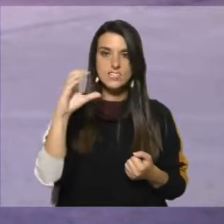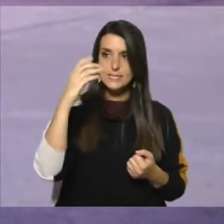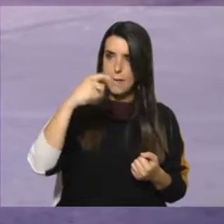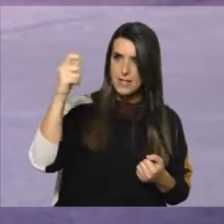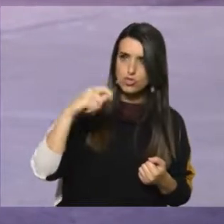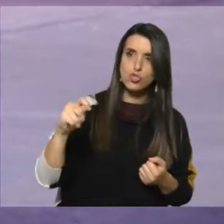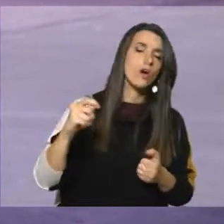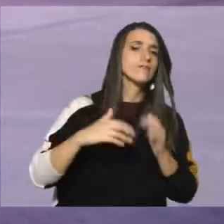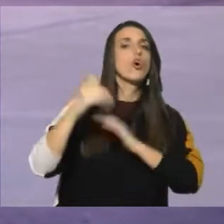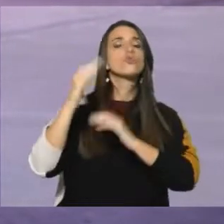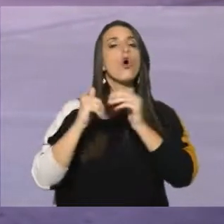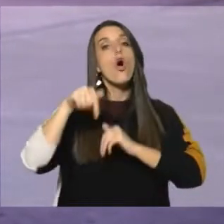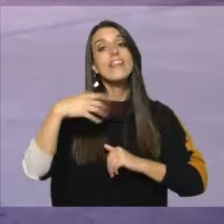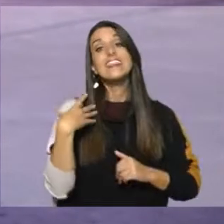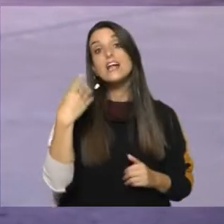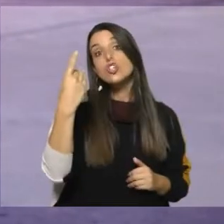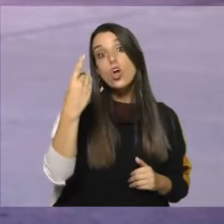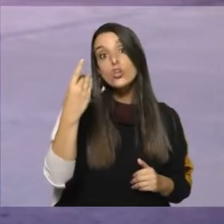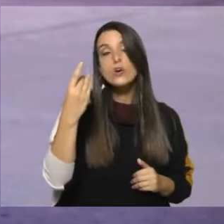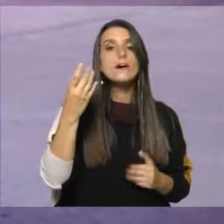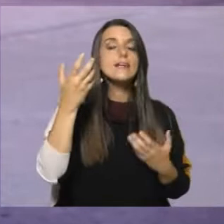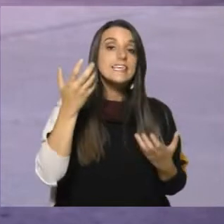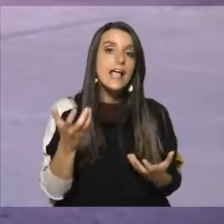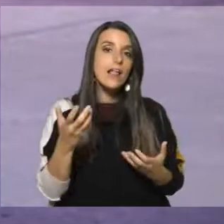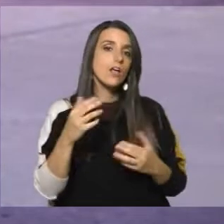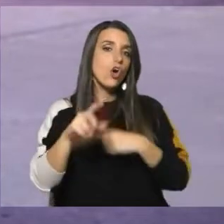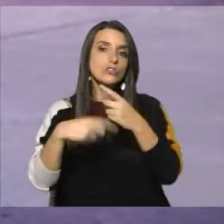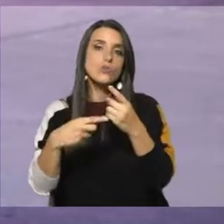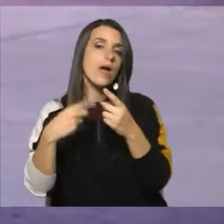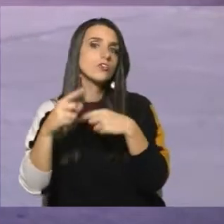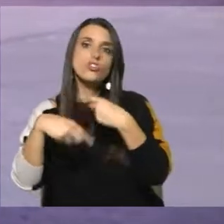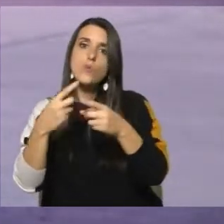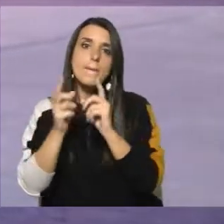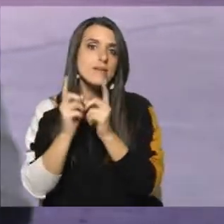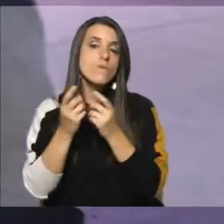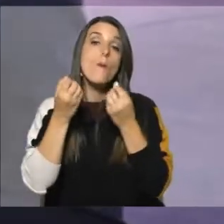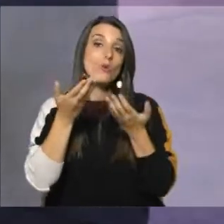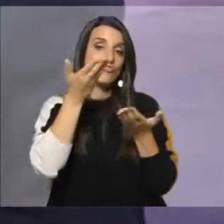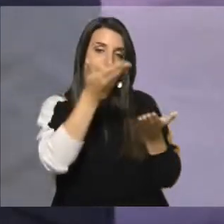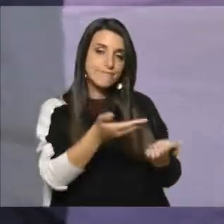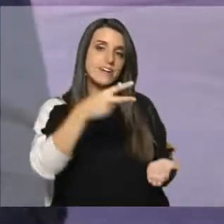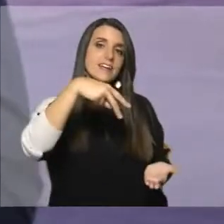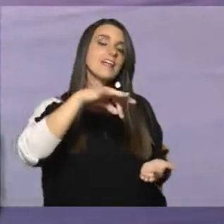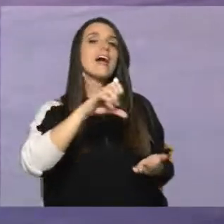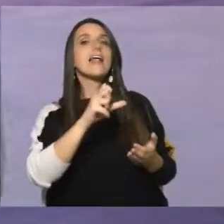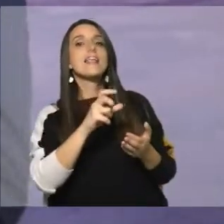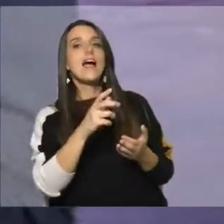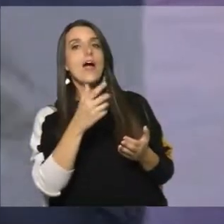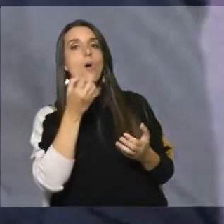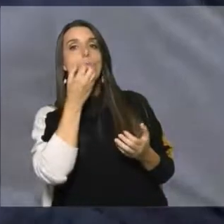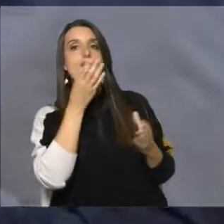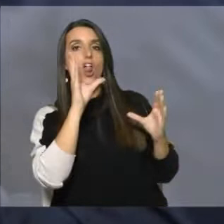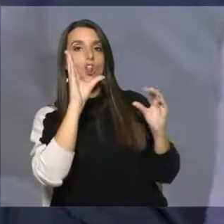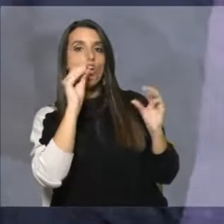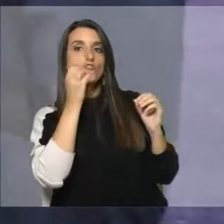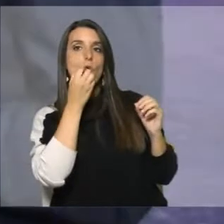El directorio hoy manifestó la intención de continuar con este proceso, por eso estamos con Natalia Velo, a quien le damos las buenas noches,